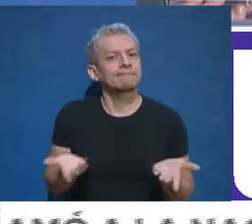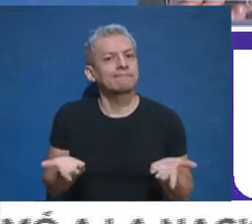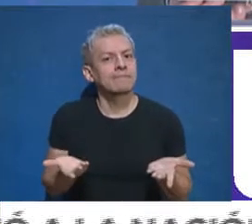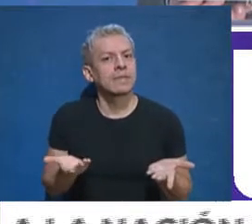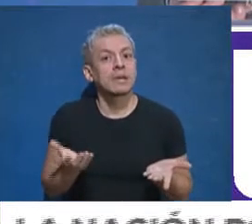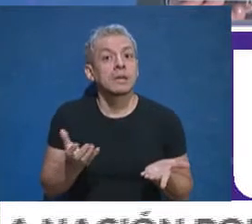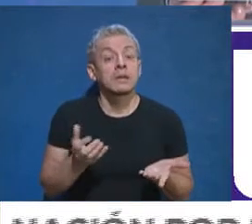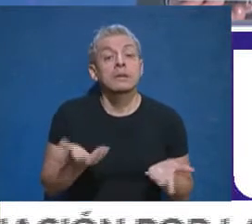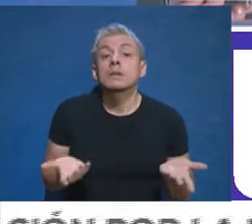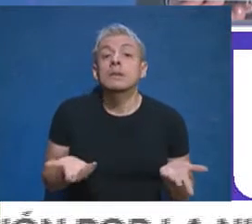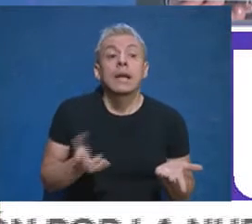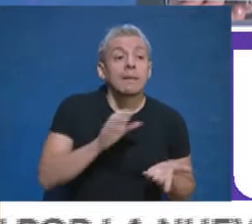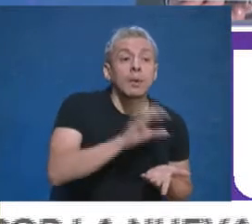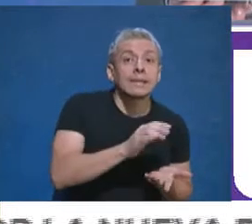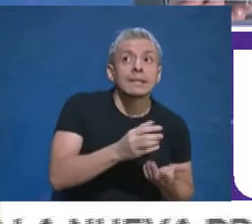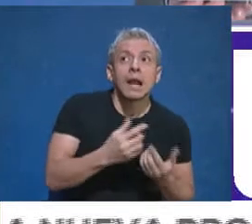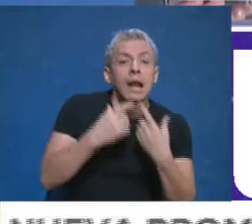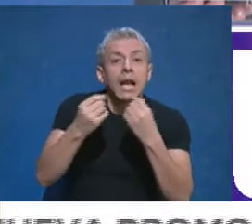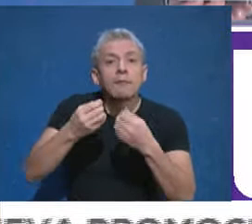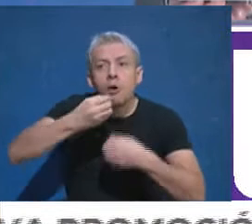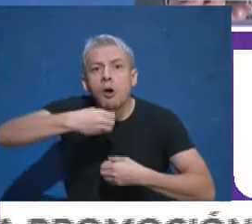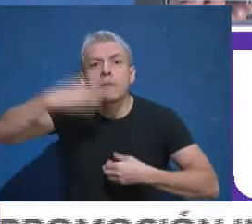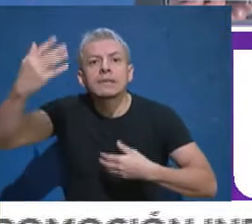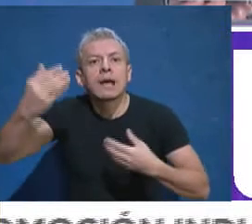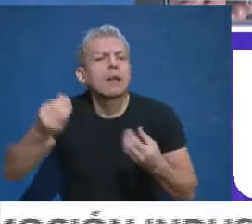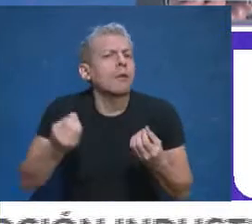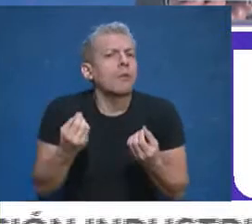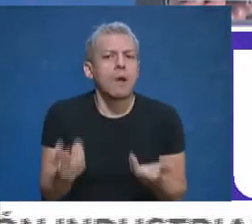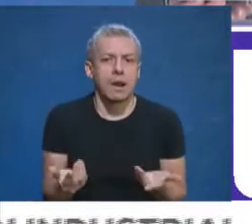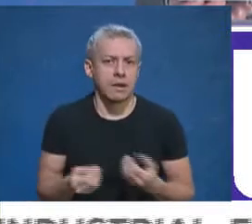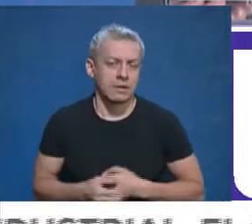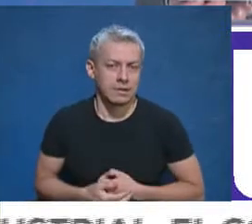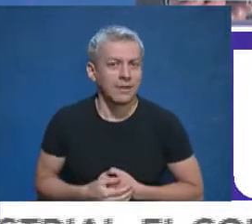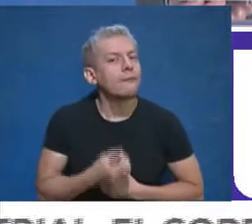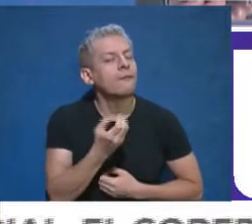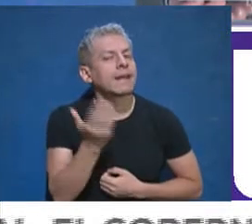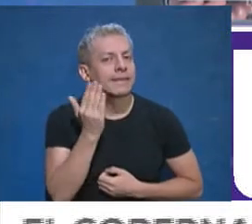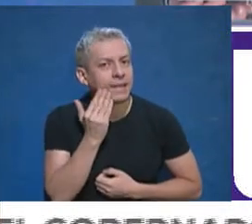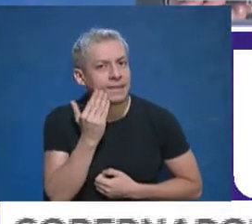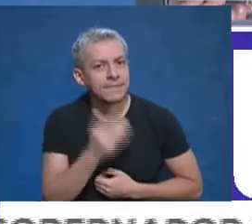provincia y cuál sería el reclamo formal oficial que hace Mendoza a la nación. Buenas tardes.